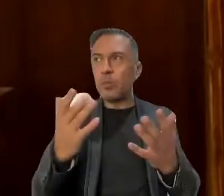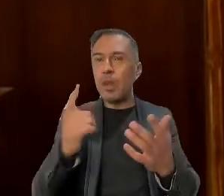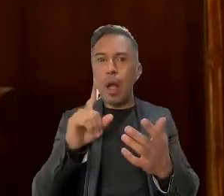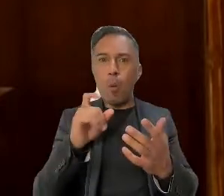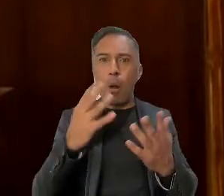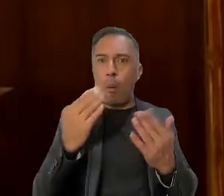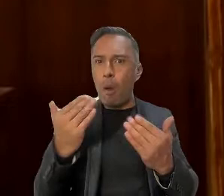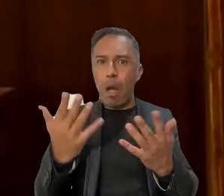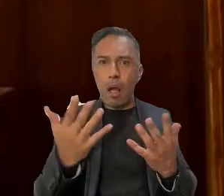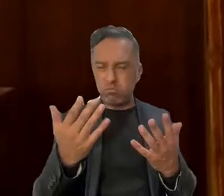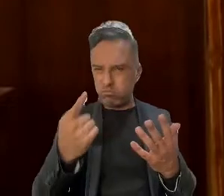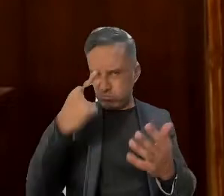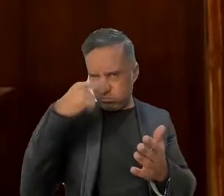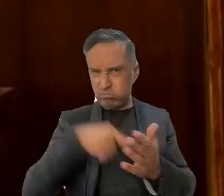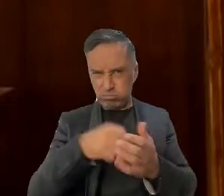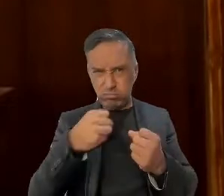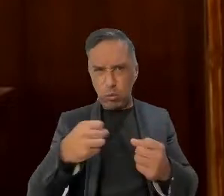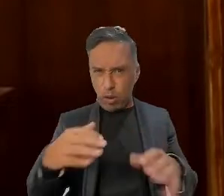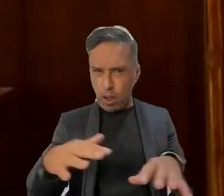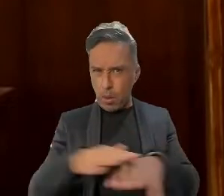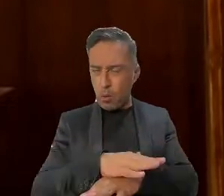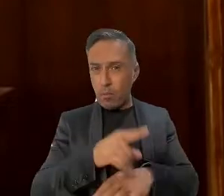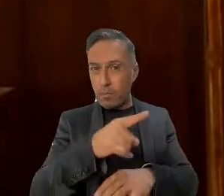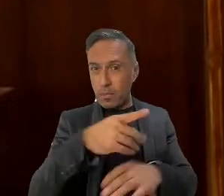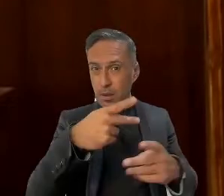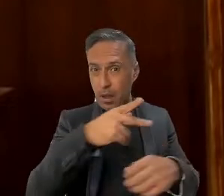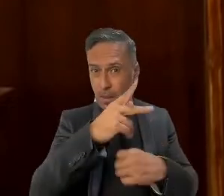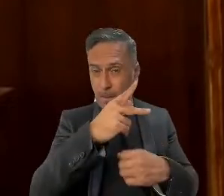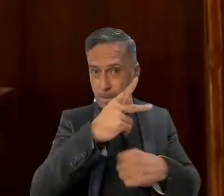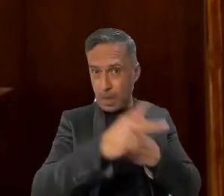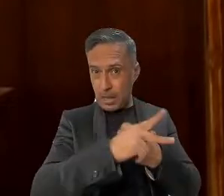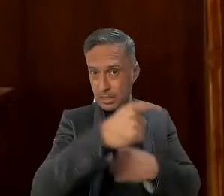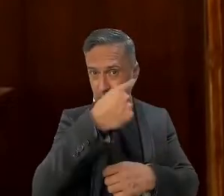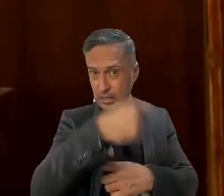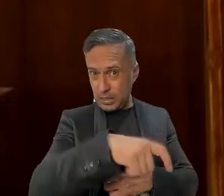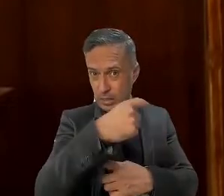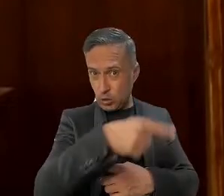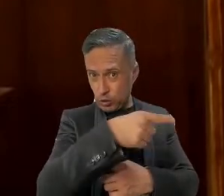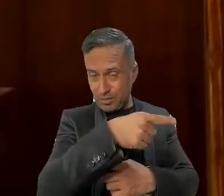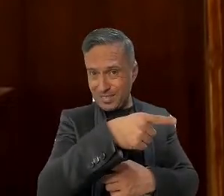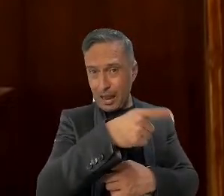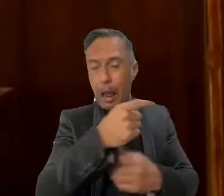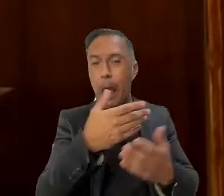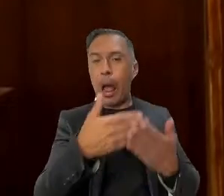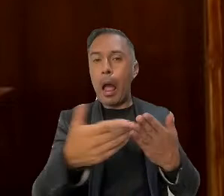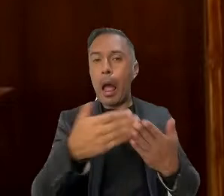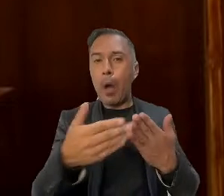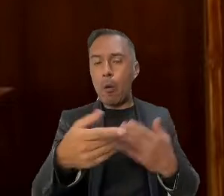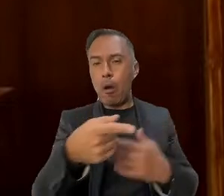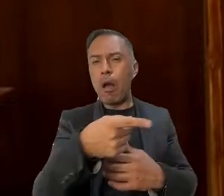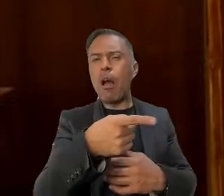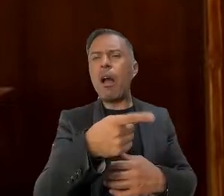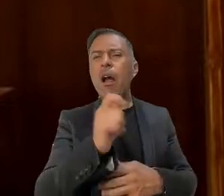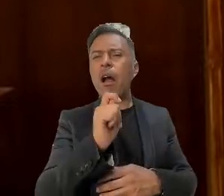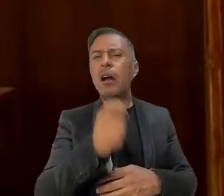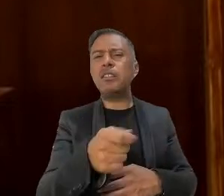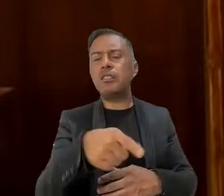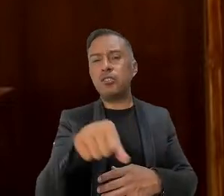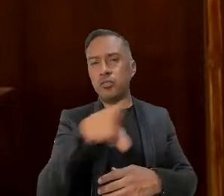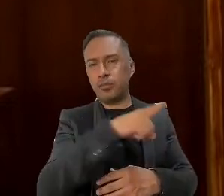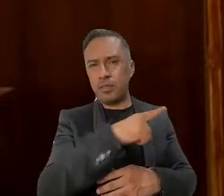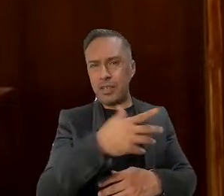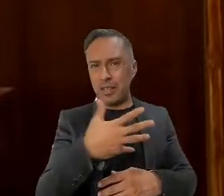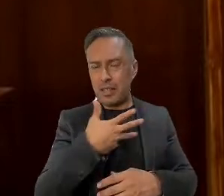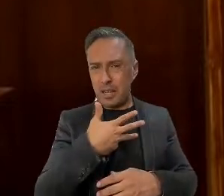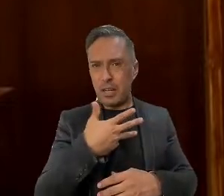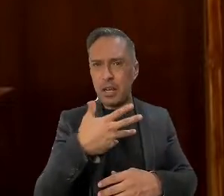si los países ricos actualmente son considerados aquellos que poseen más